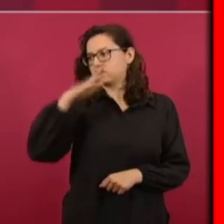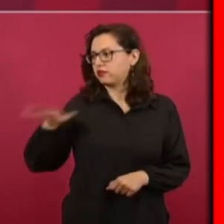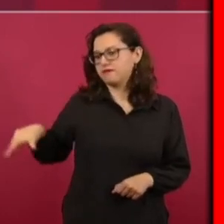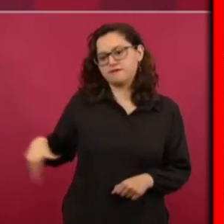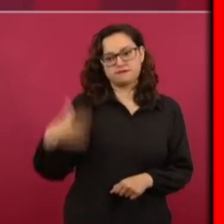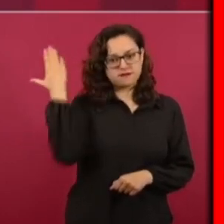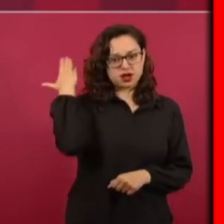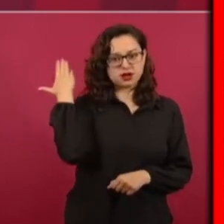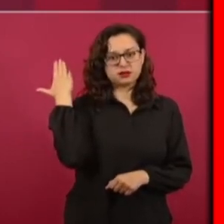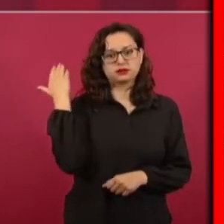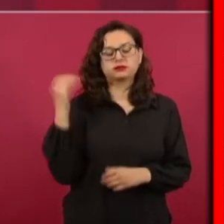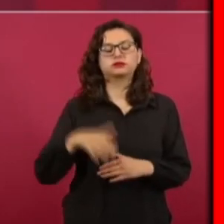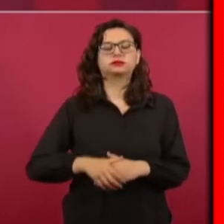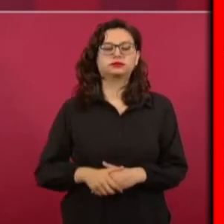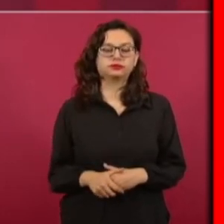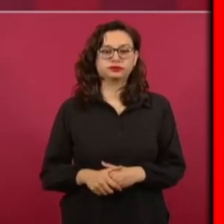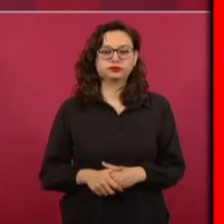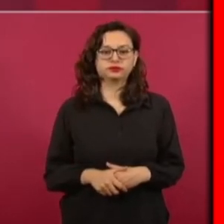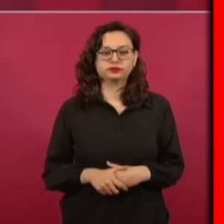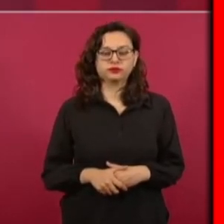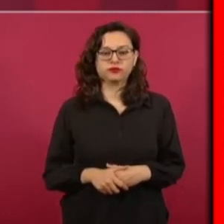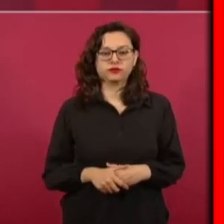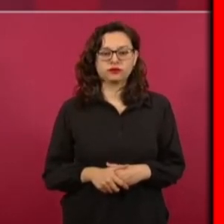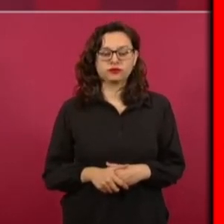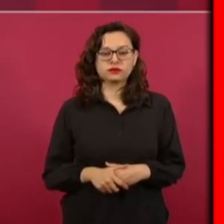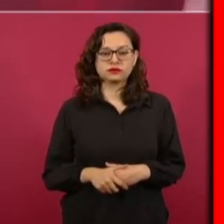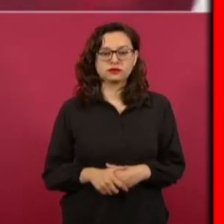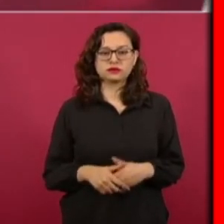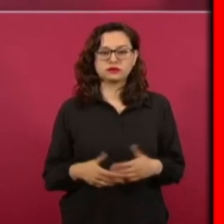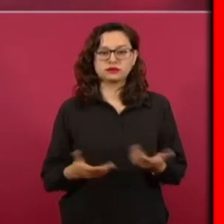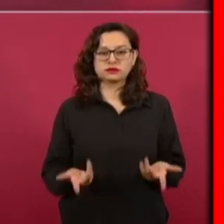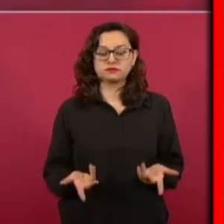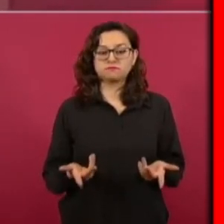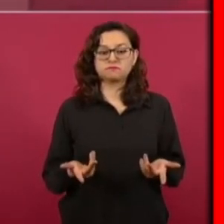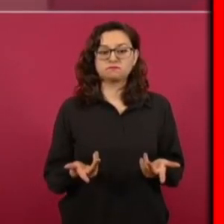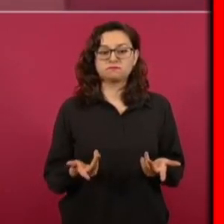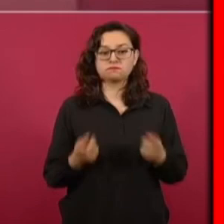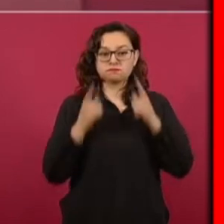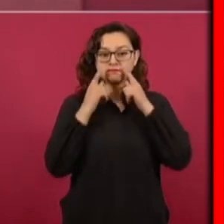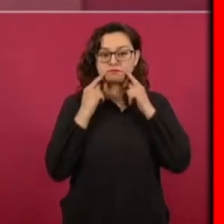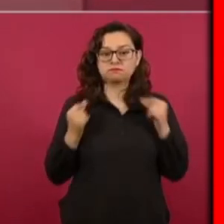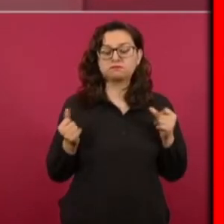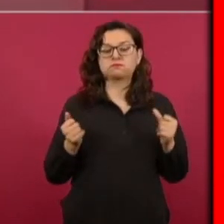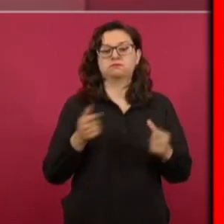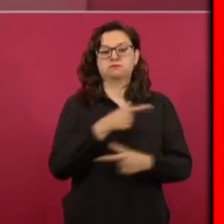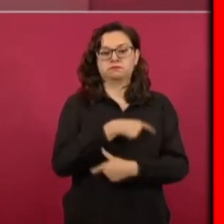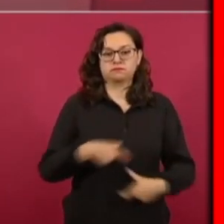y Villa pertenecía